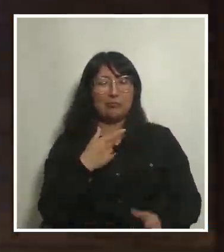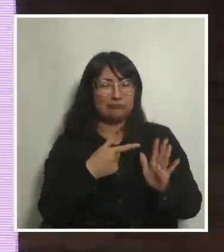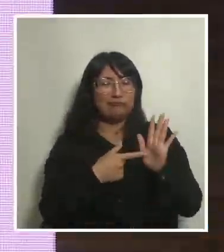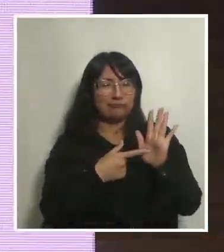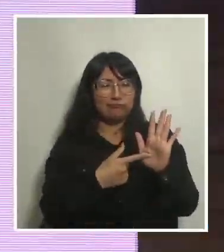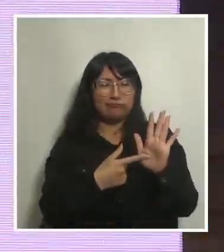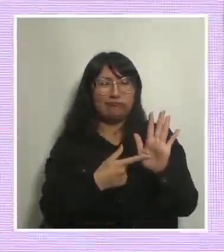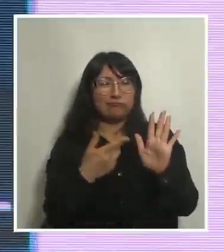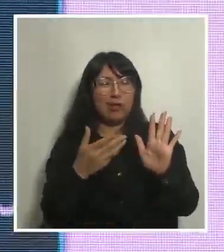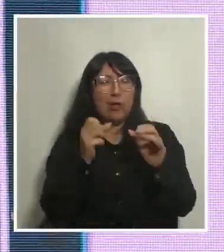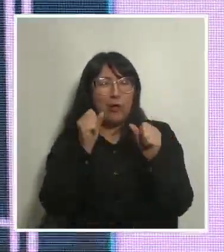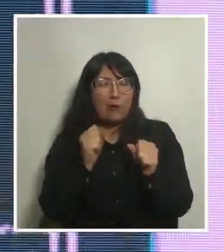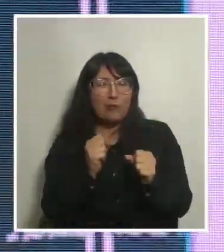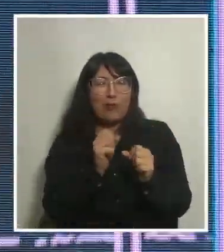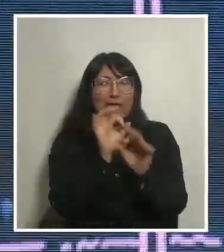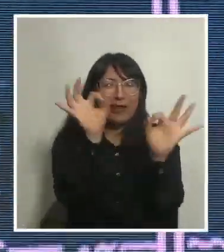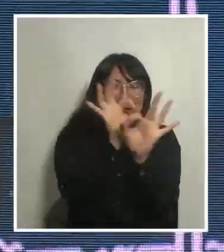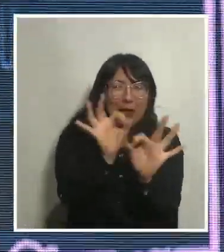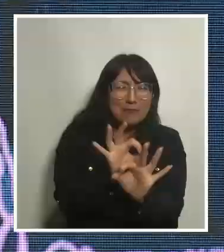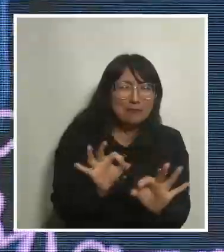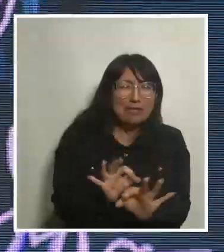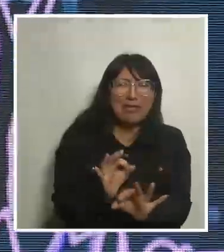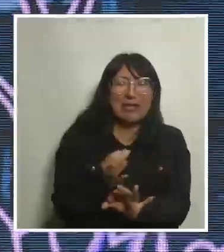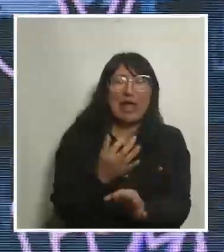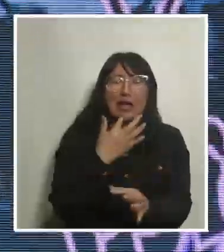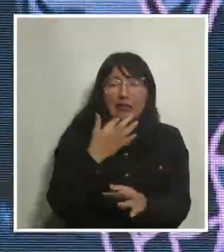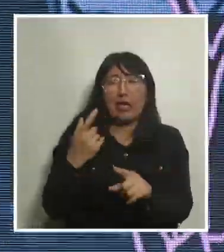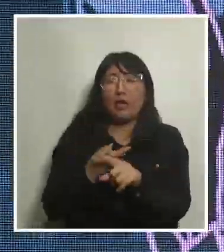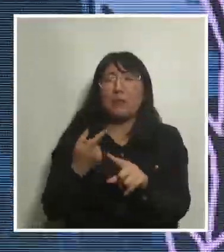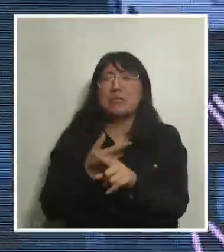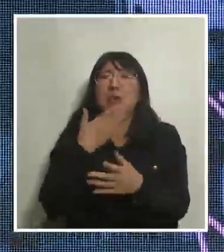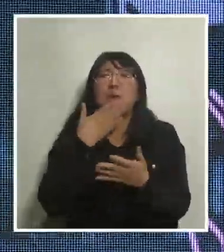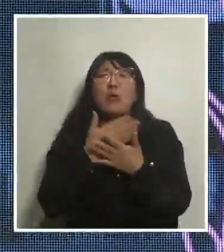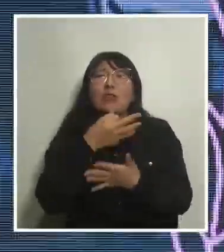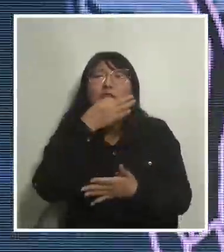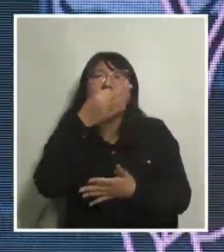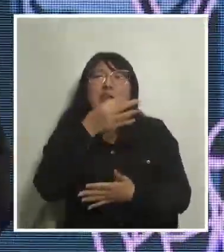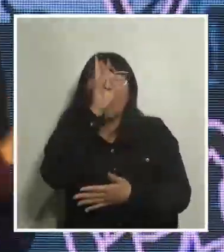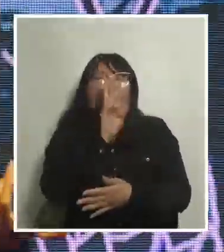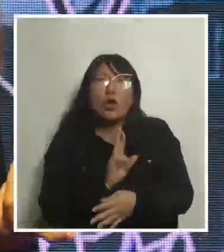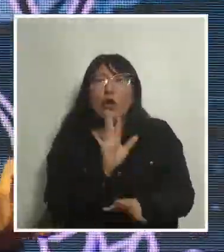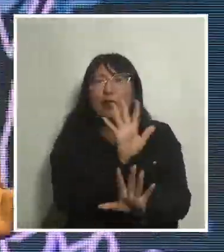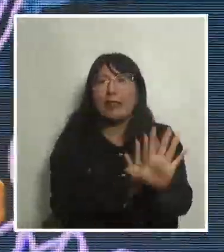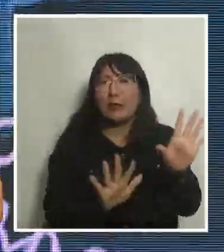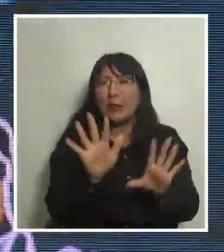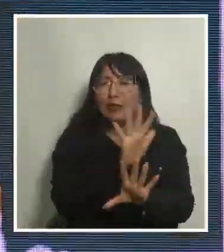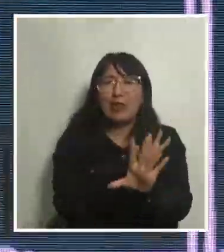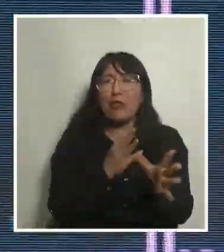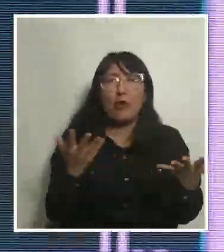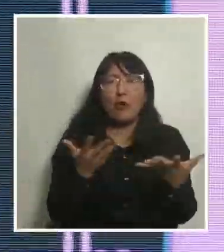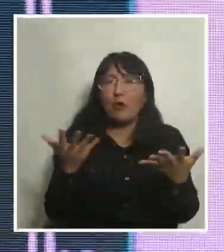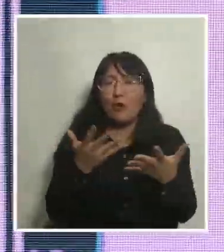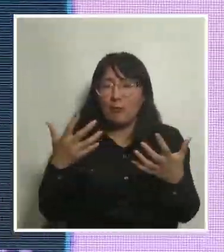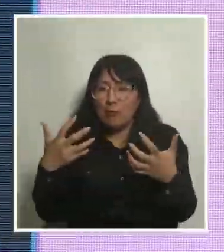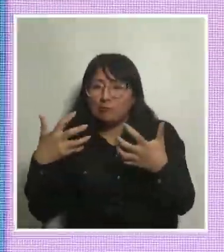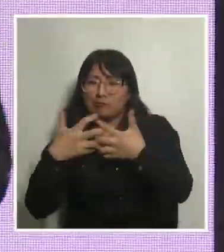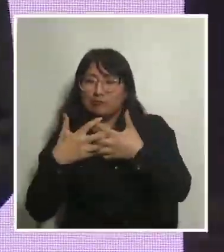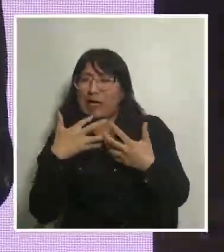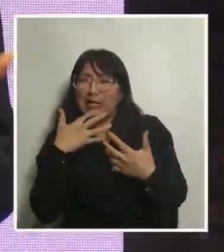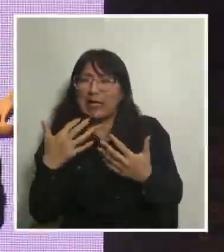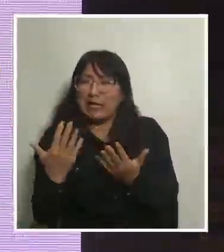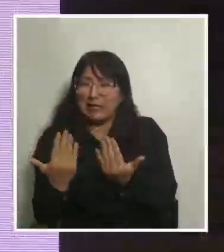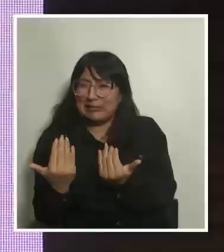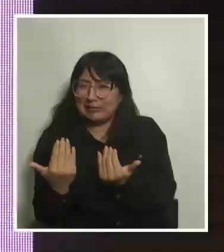idea es poder concretar un poco más de qué estamos hablando cuando hablamos de cuidados y cómo se articulan qué necesitamos